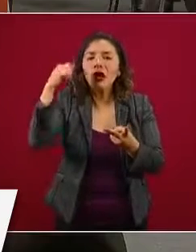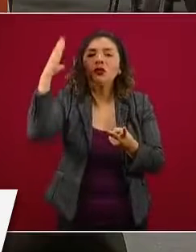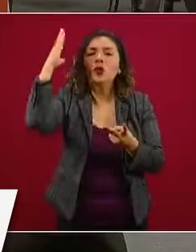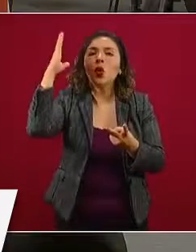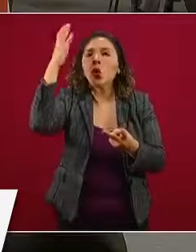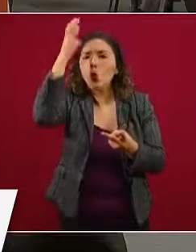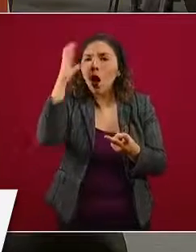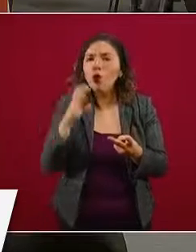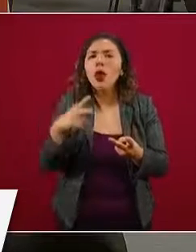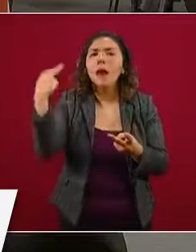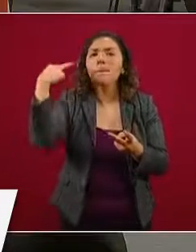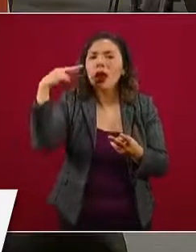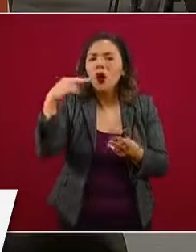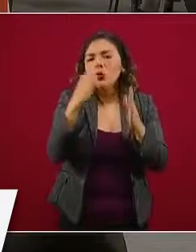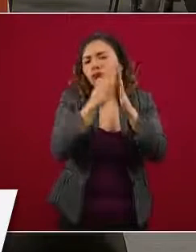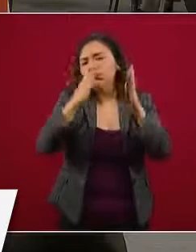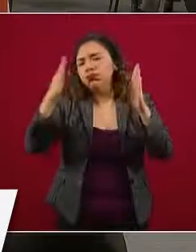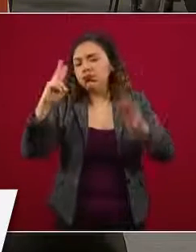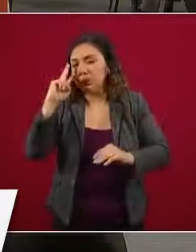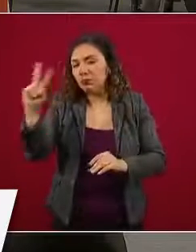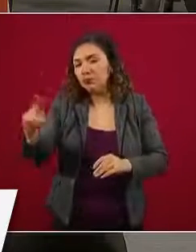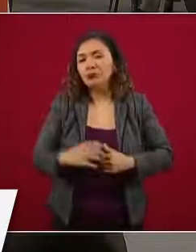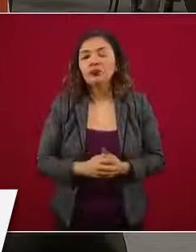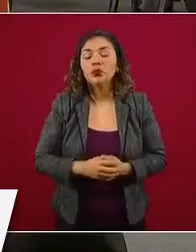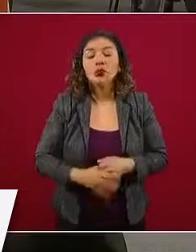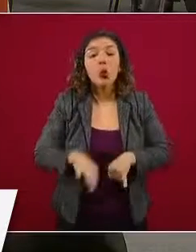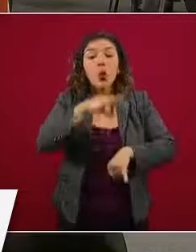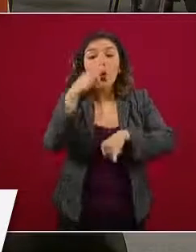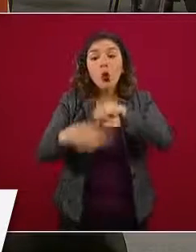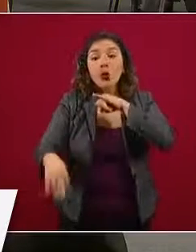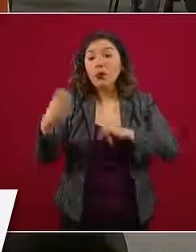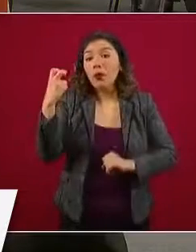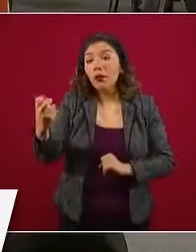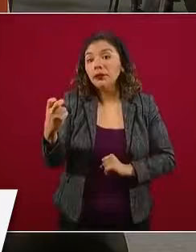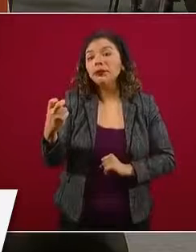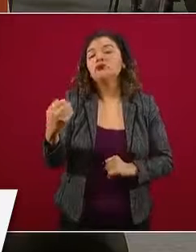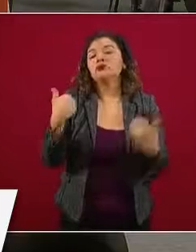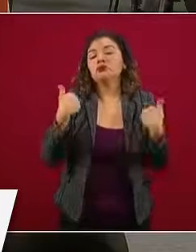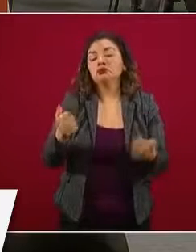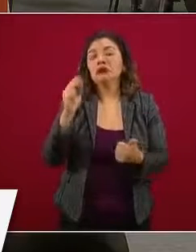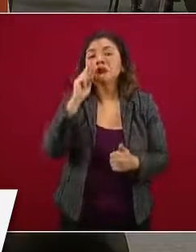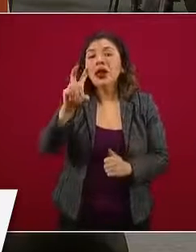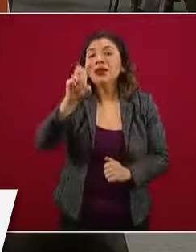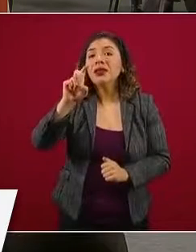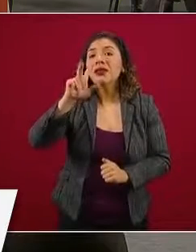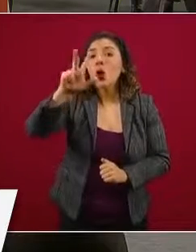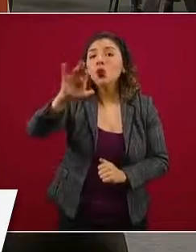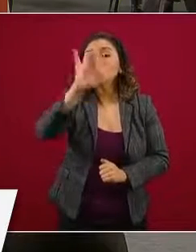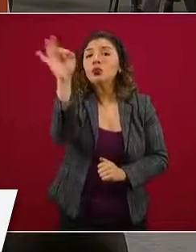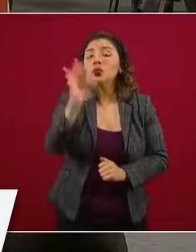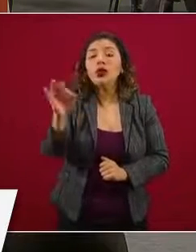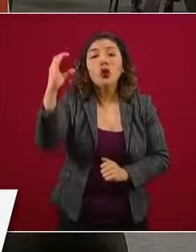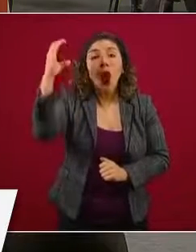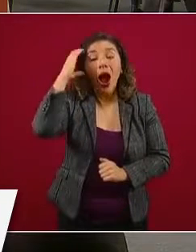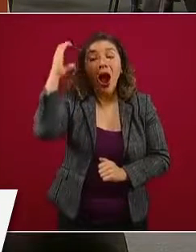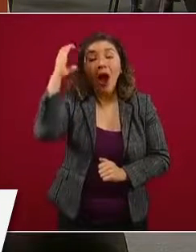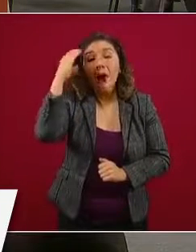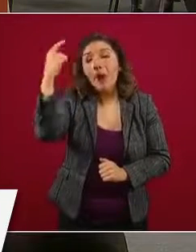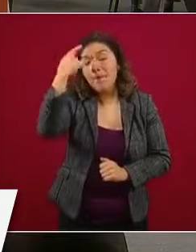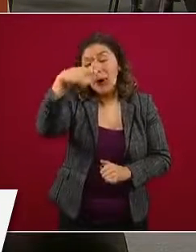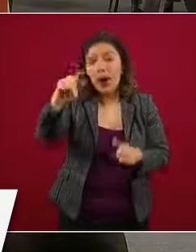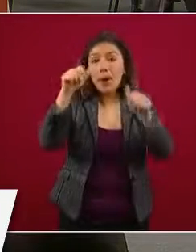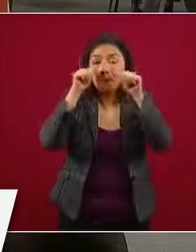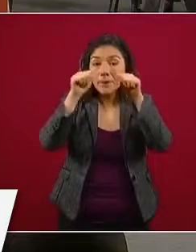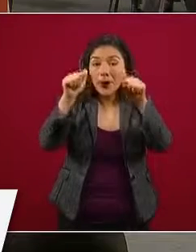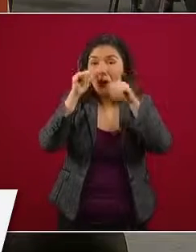los estados que se muestran en la diapositiva. Y en la última podemos ver que 38 por ciento de las camas destinadas